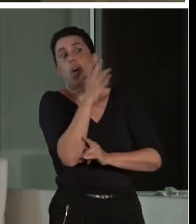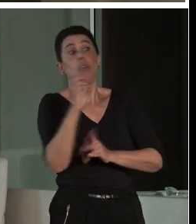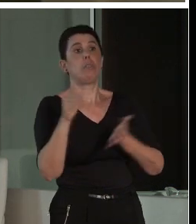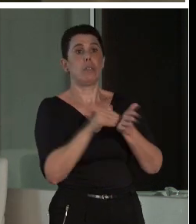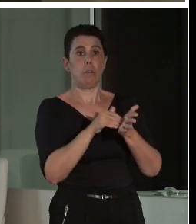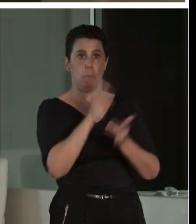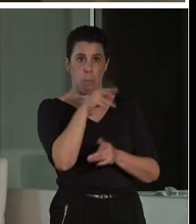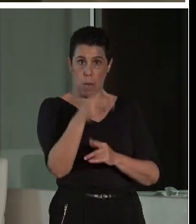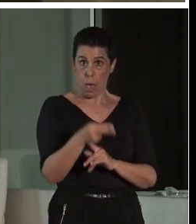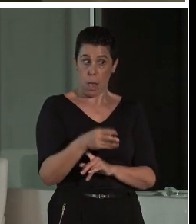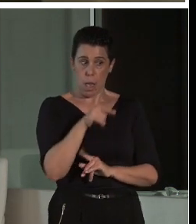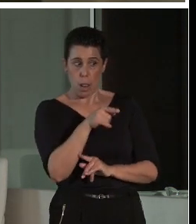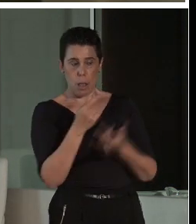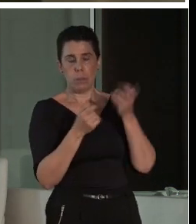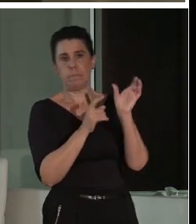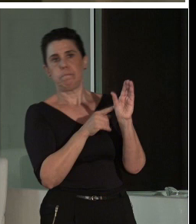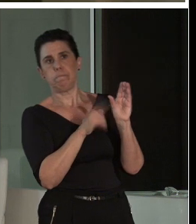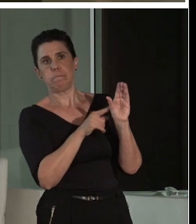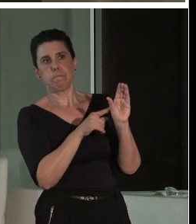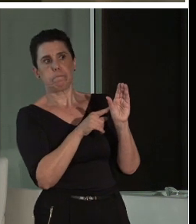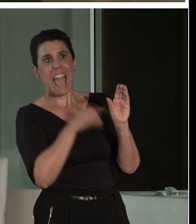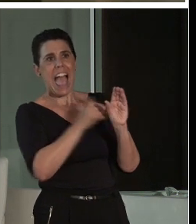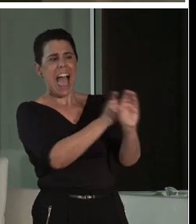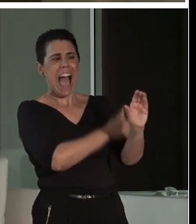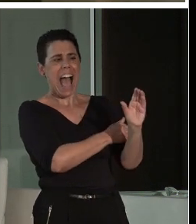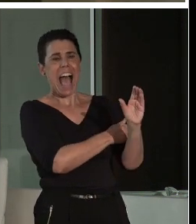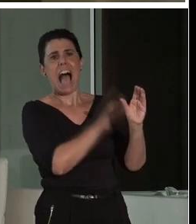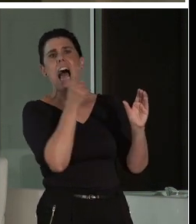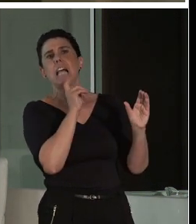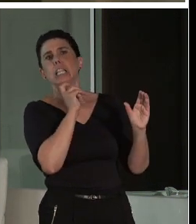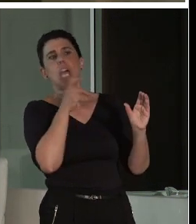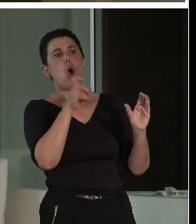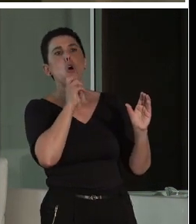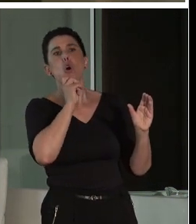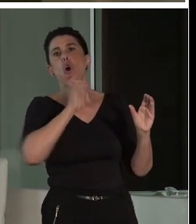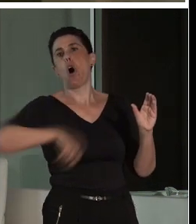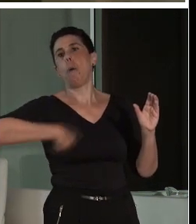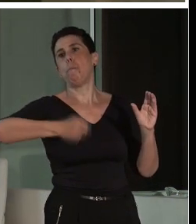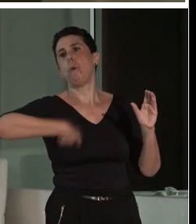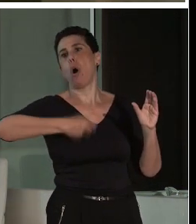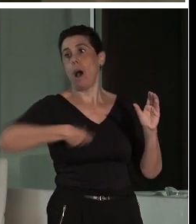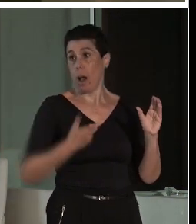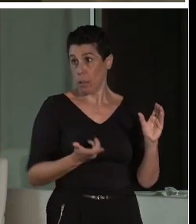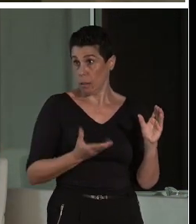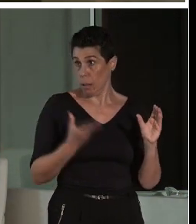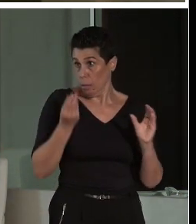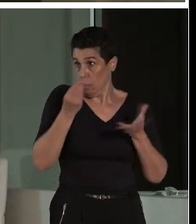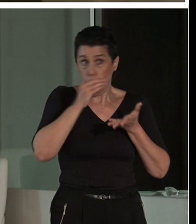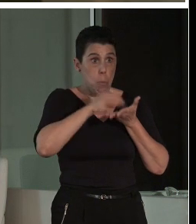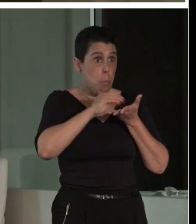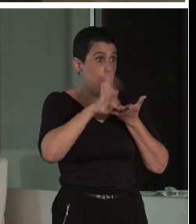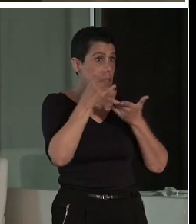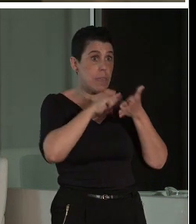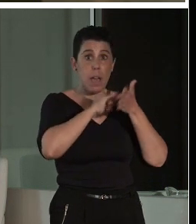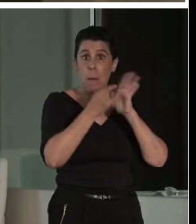pueda saber de manera anticipada en qué le interesa gastárselo. Porque muchas veces los planes de gestión no van con